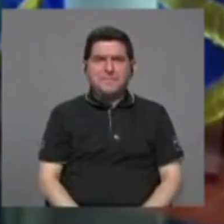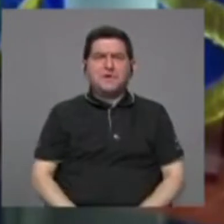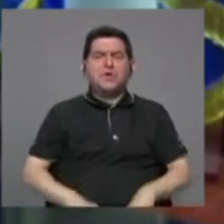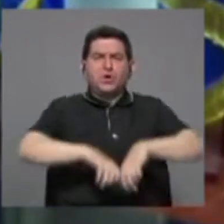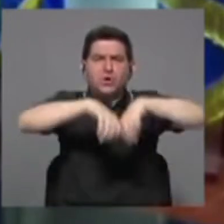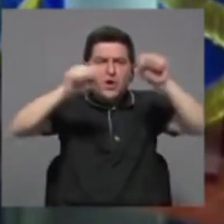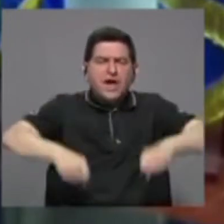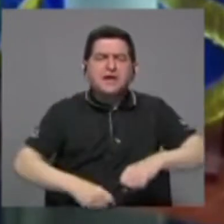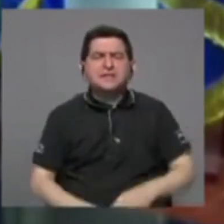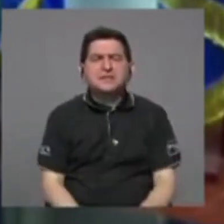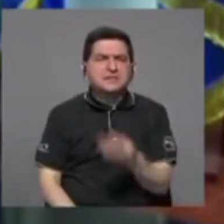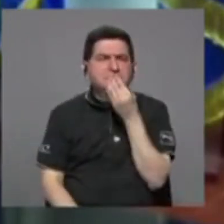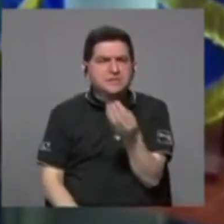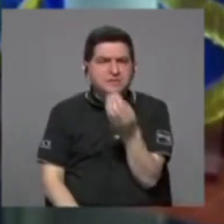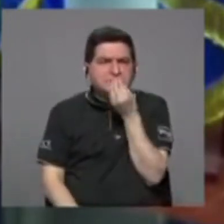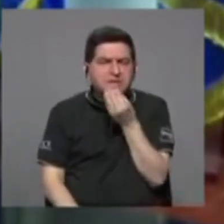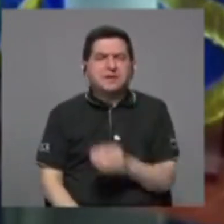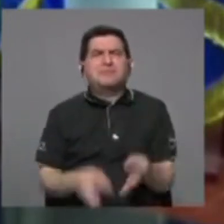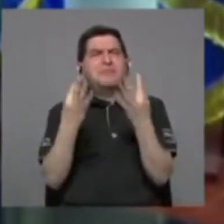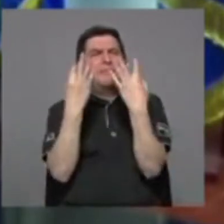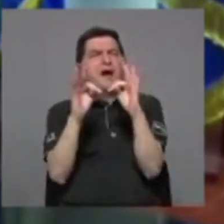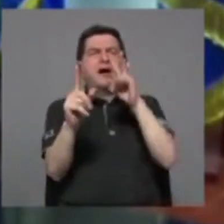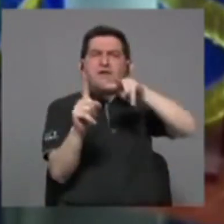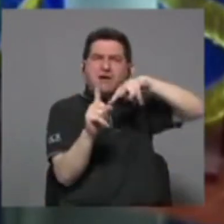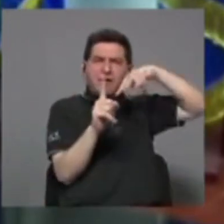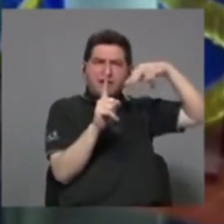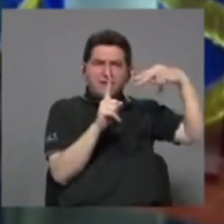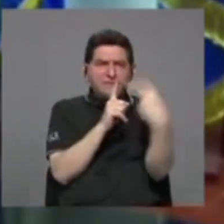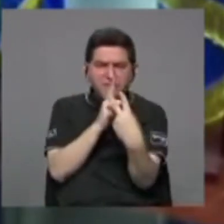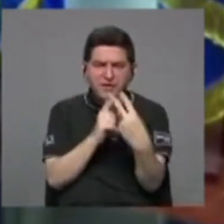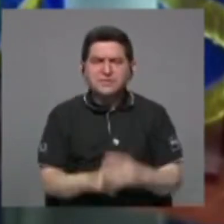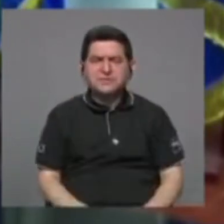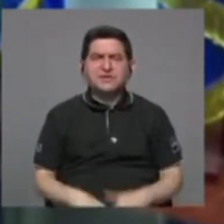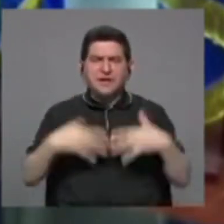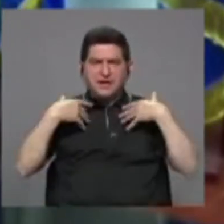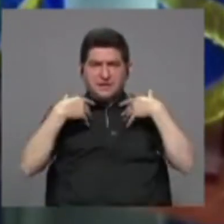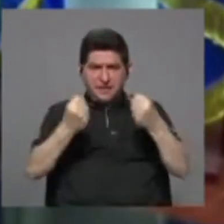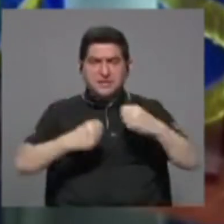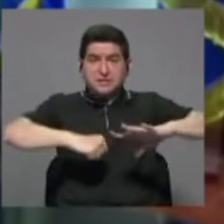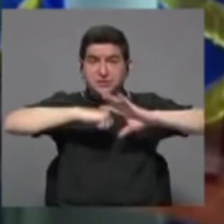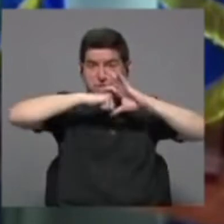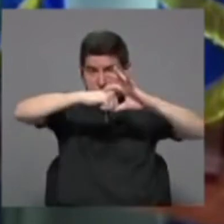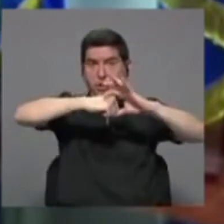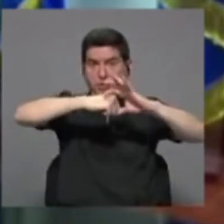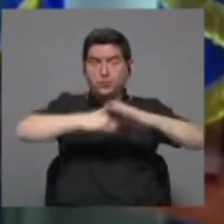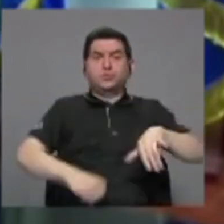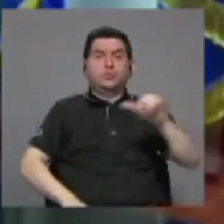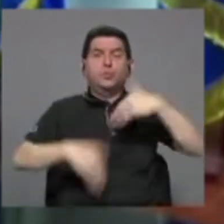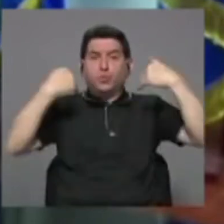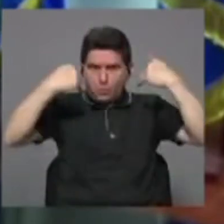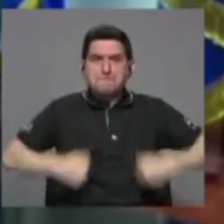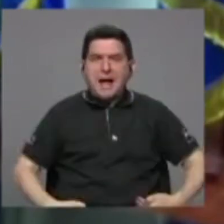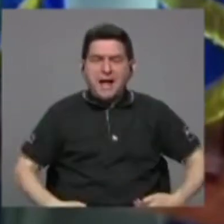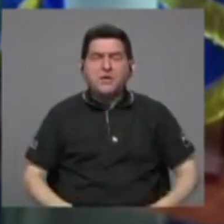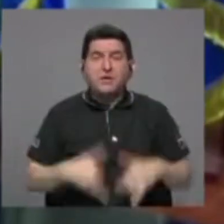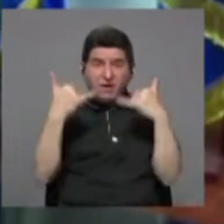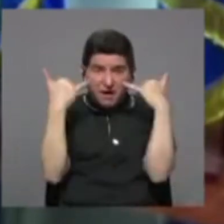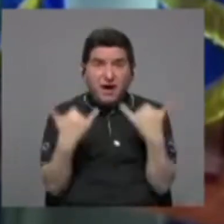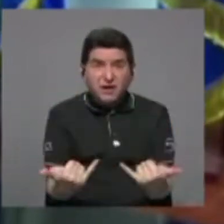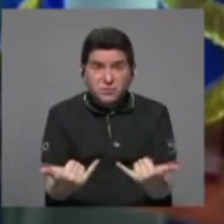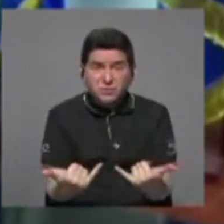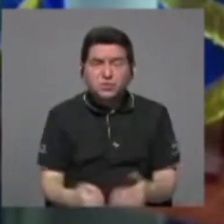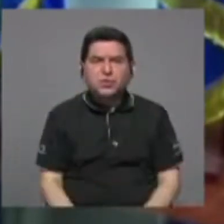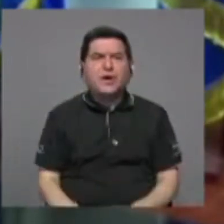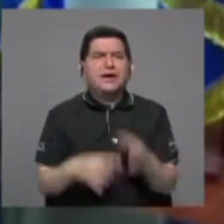sistemas de alimentación, buscando un enfoque de solo en salud, la salud del planeta y salud humano, que hoy en día se ha